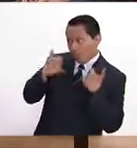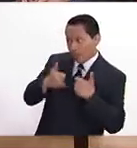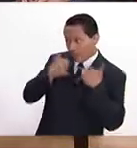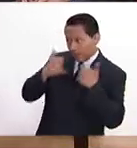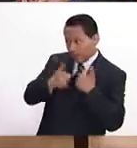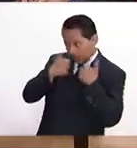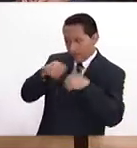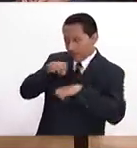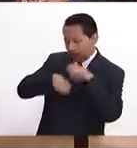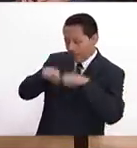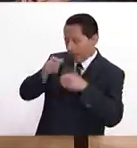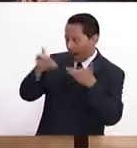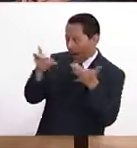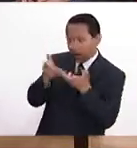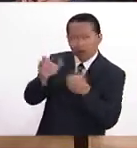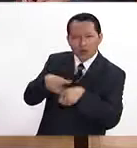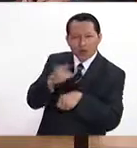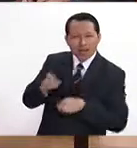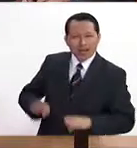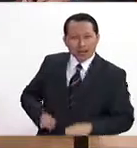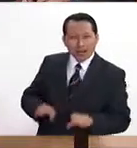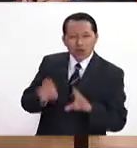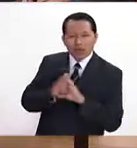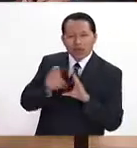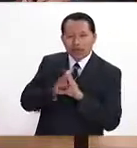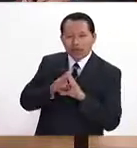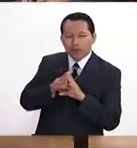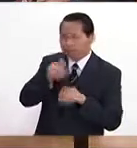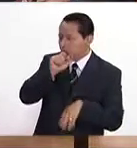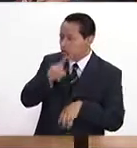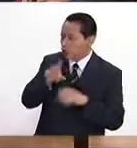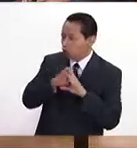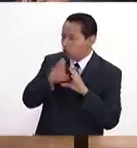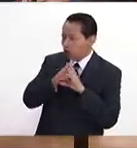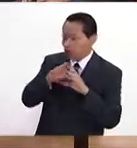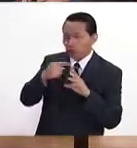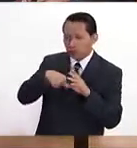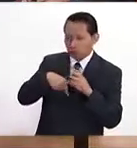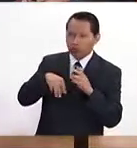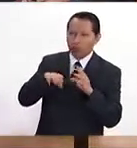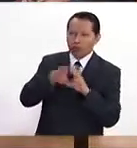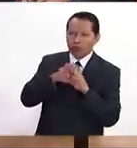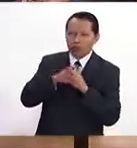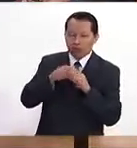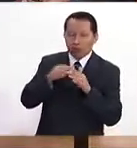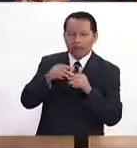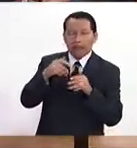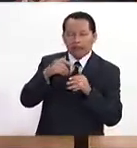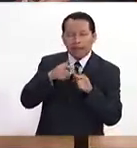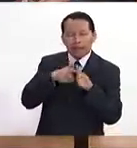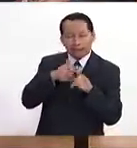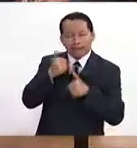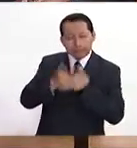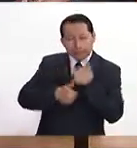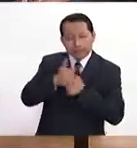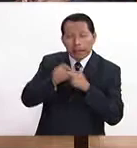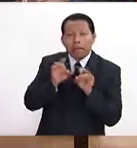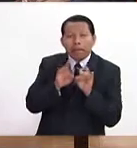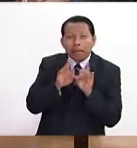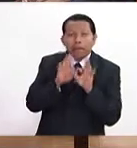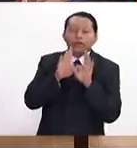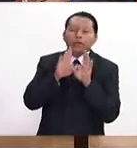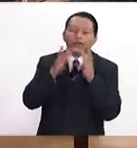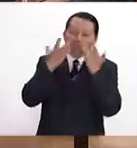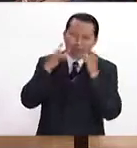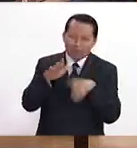tenemos esa actitud siempre como de bloquearnos el camino hacia algo importante